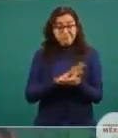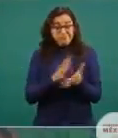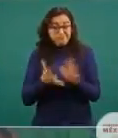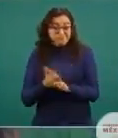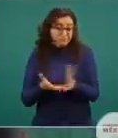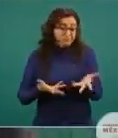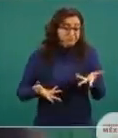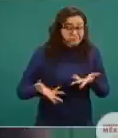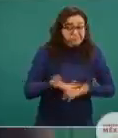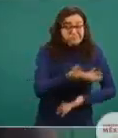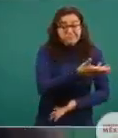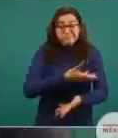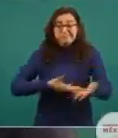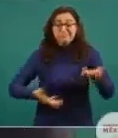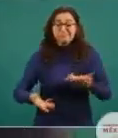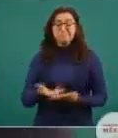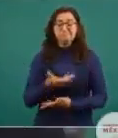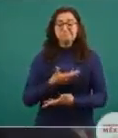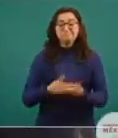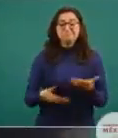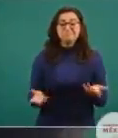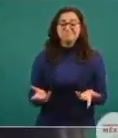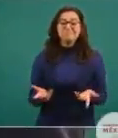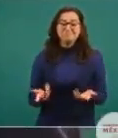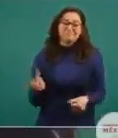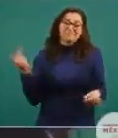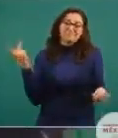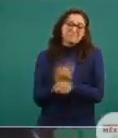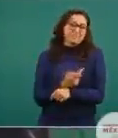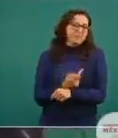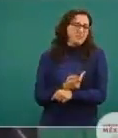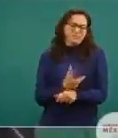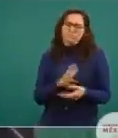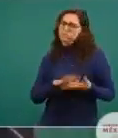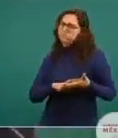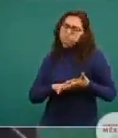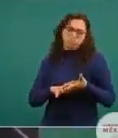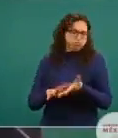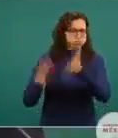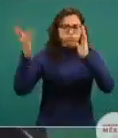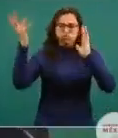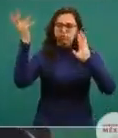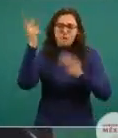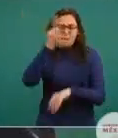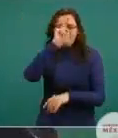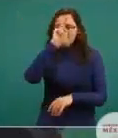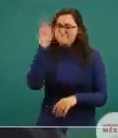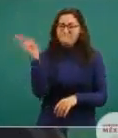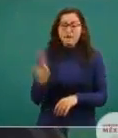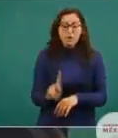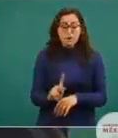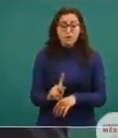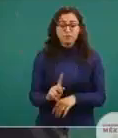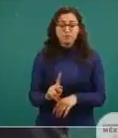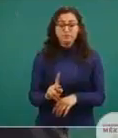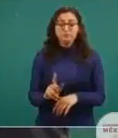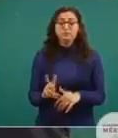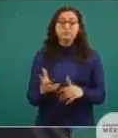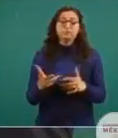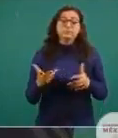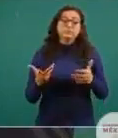Entonces, hay una descomposición social y se tiene que